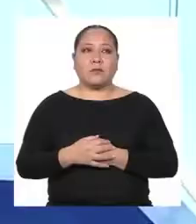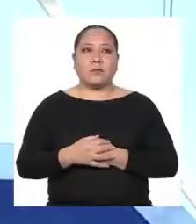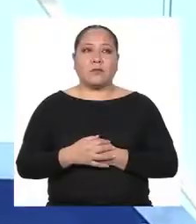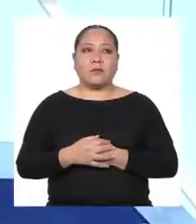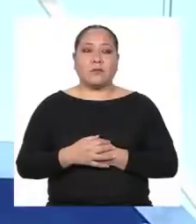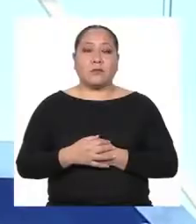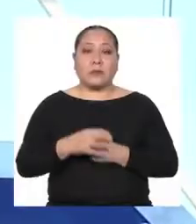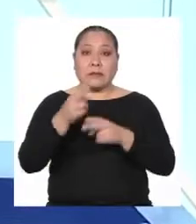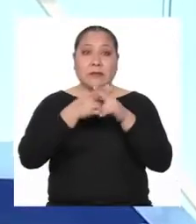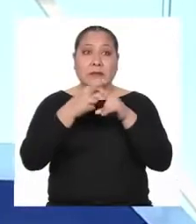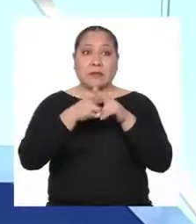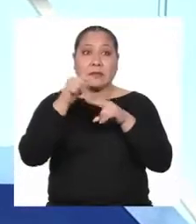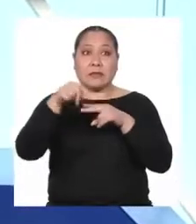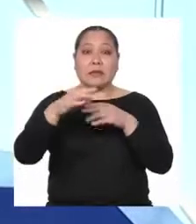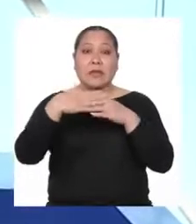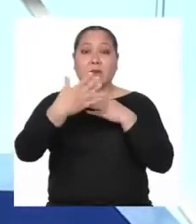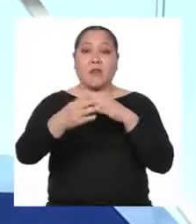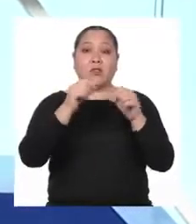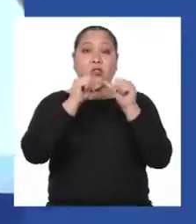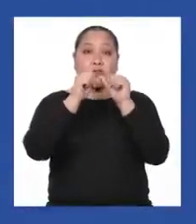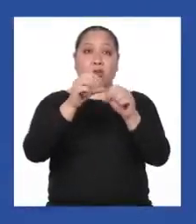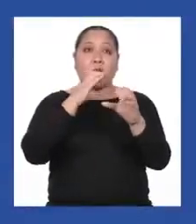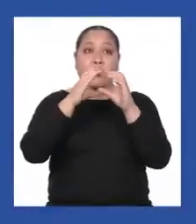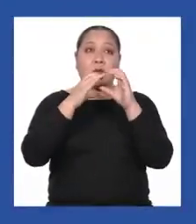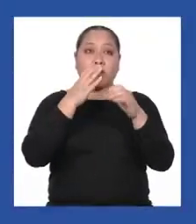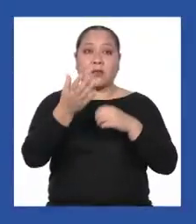Un ratito, luego seguimos conversando